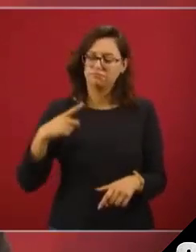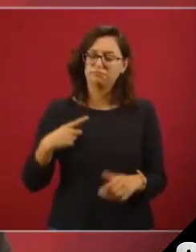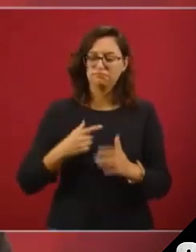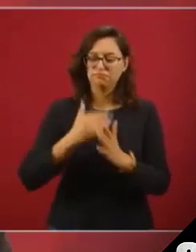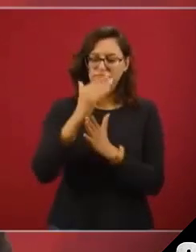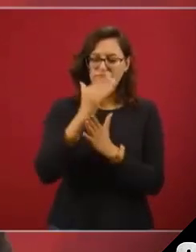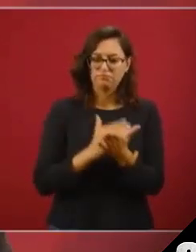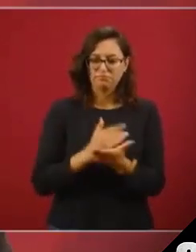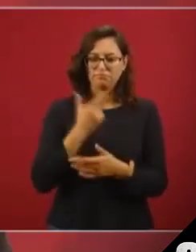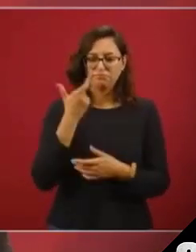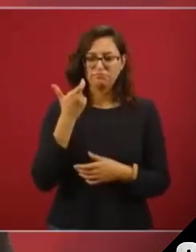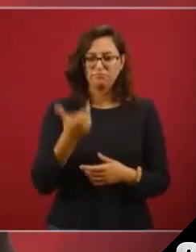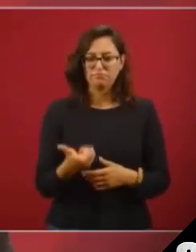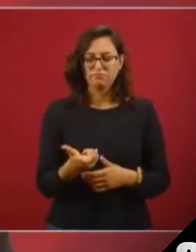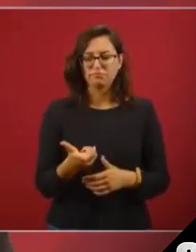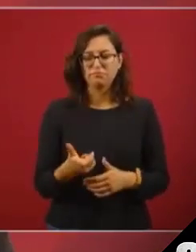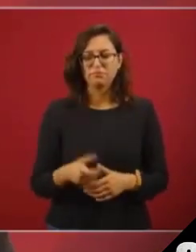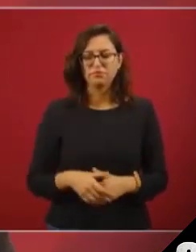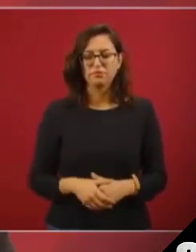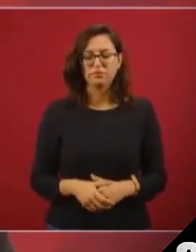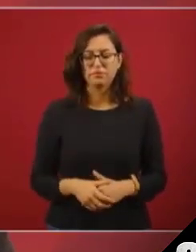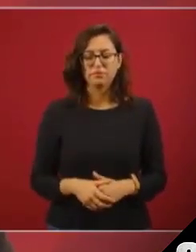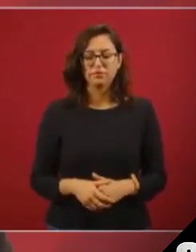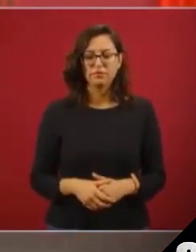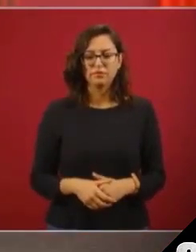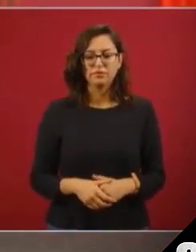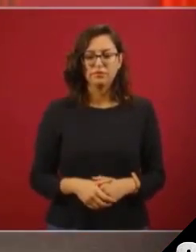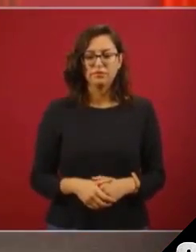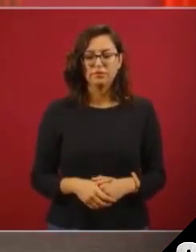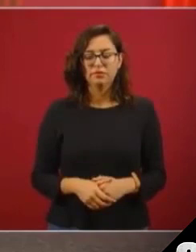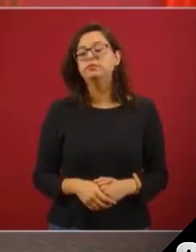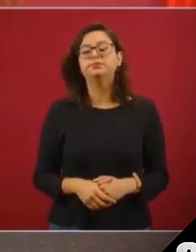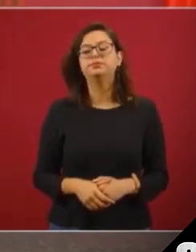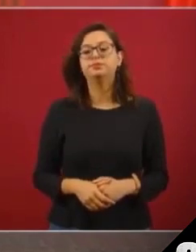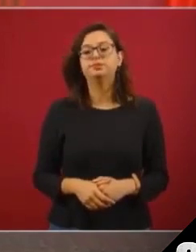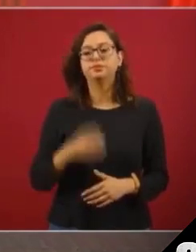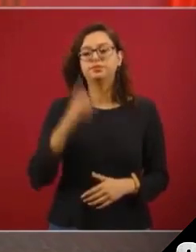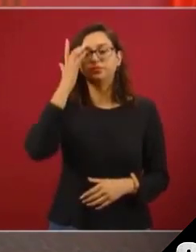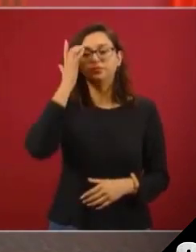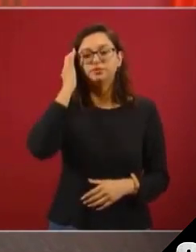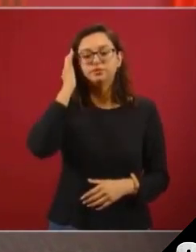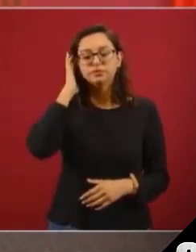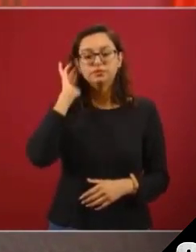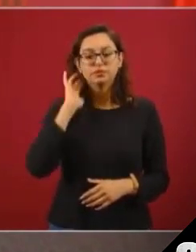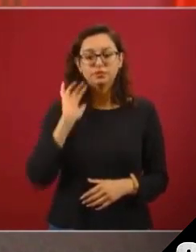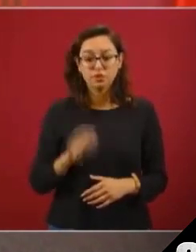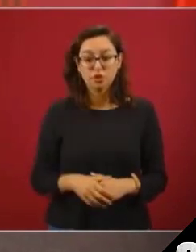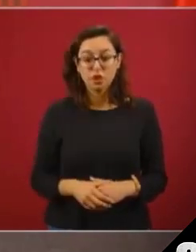Yo creo que con eso se